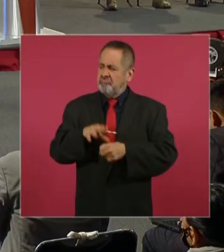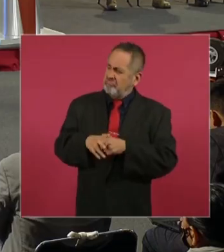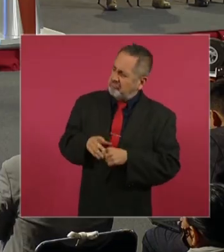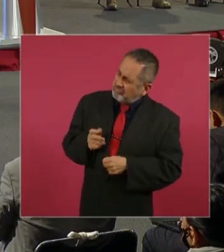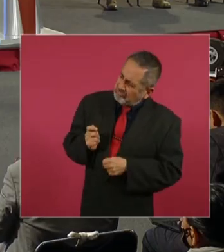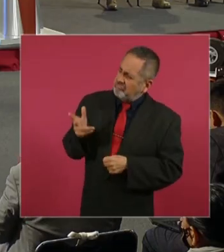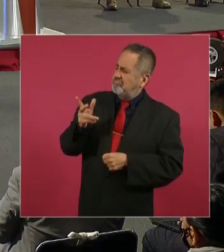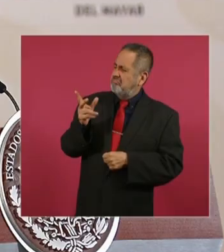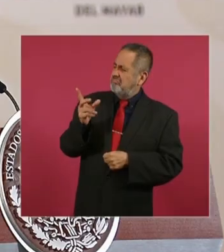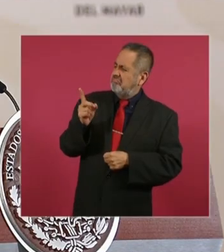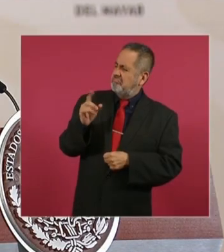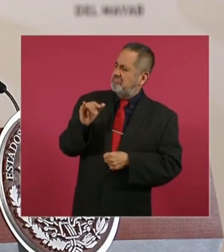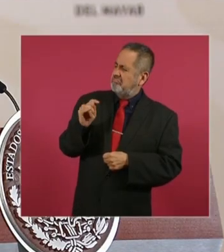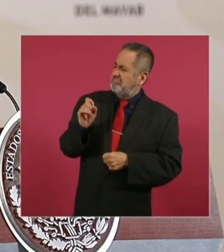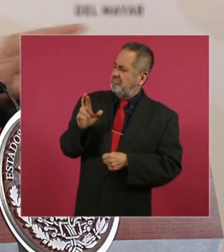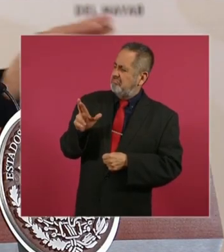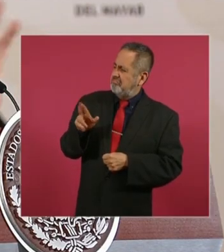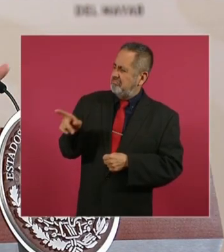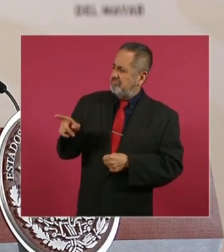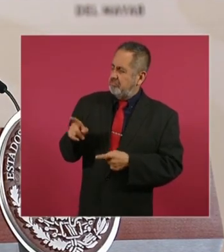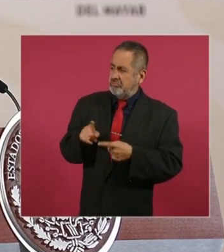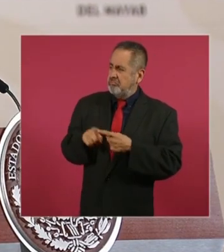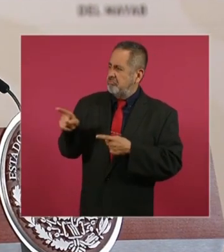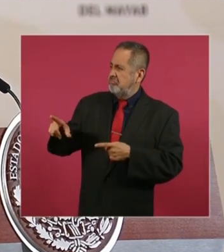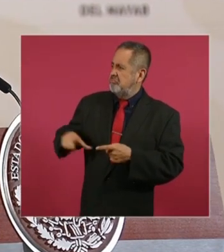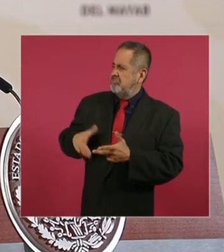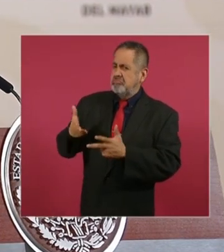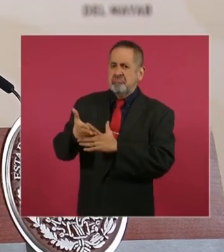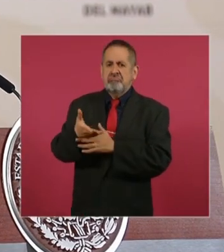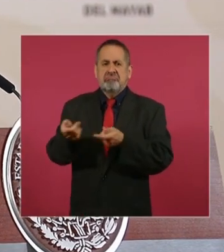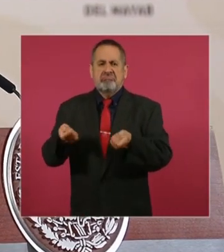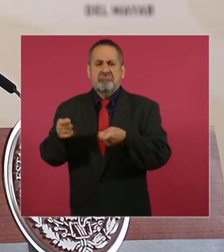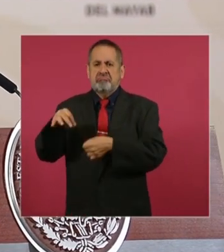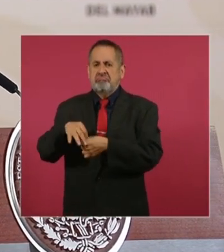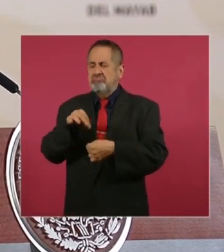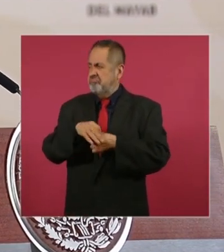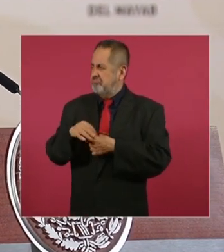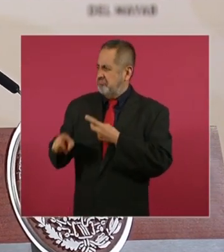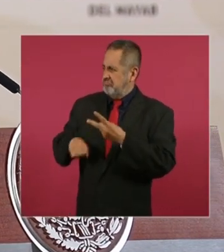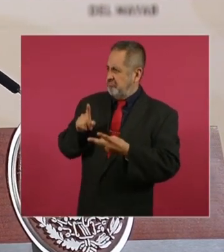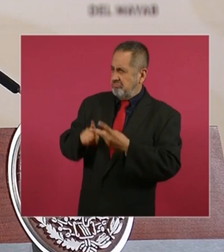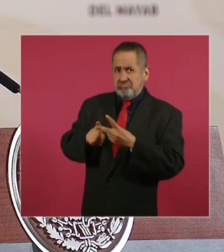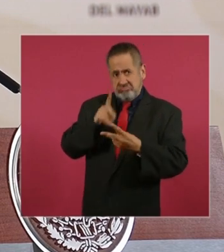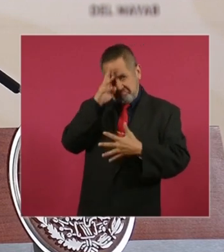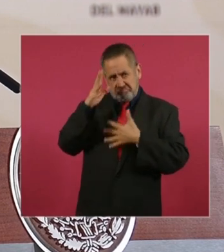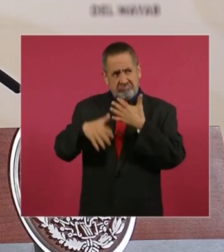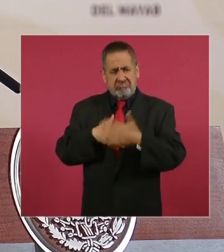Dictadura, elección de Estado y violencia.